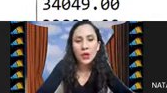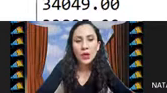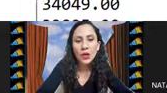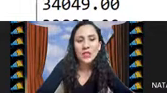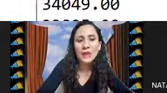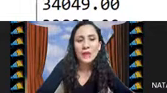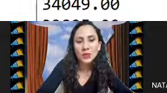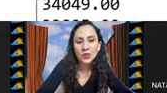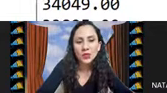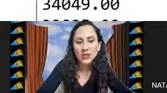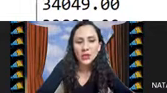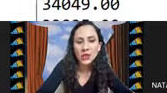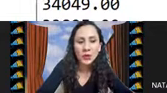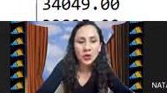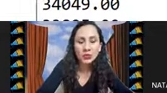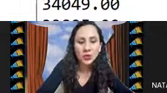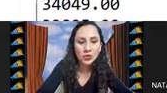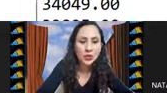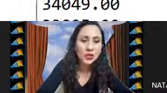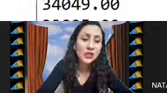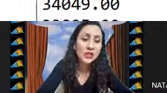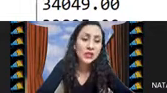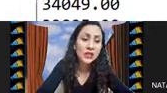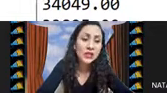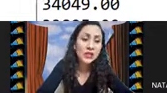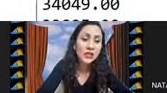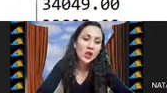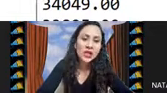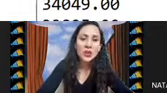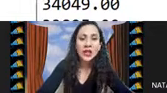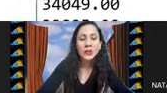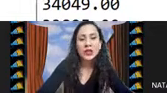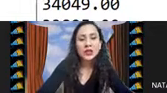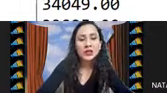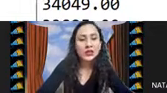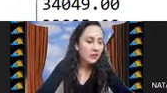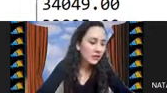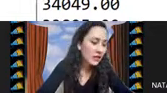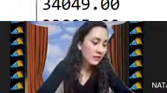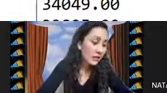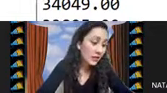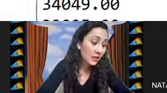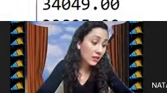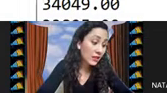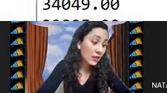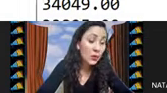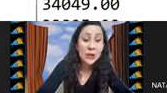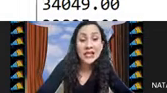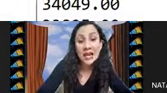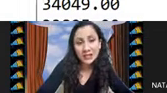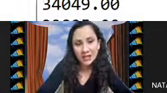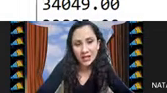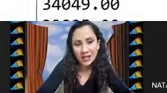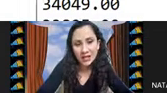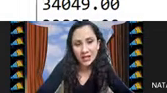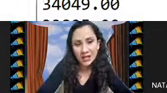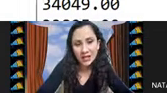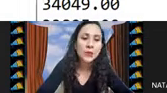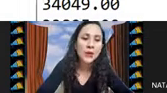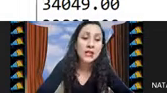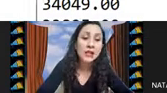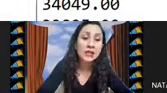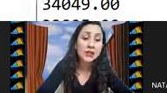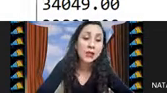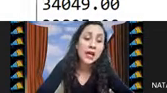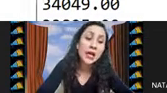no siempre lo sabemos es esto de la mejor solución conocida esto lo tengo aquí porque son instancias de prueba de la literatura